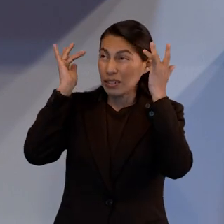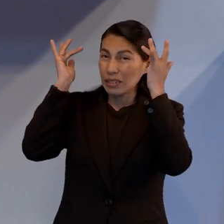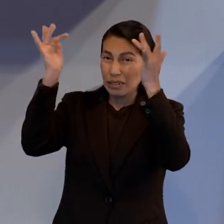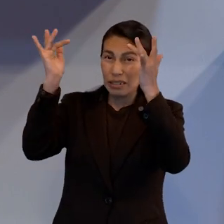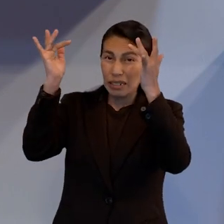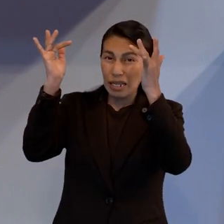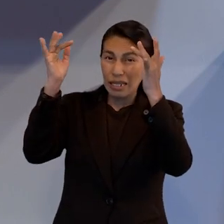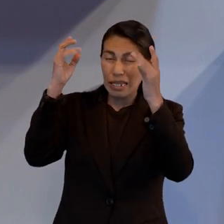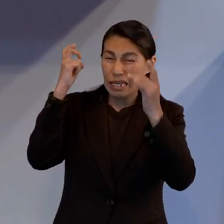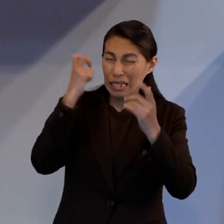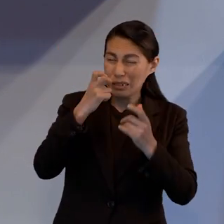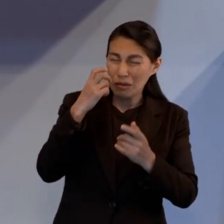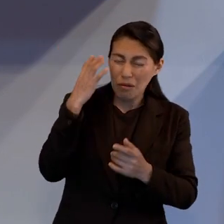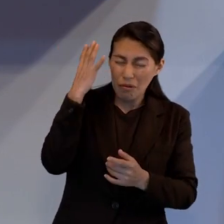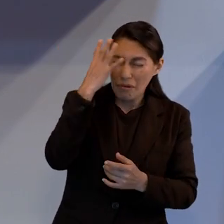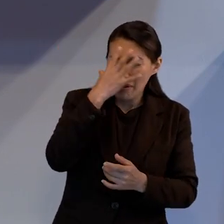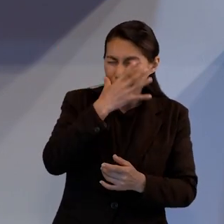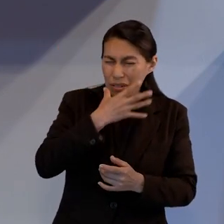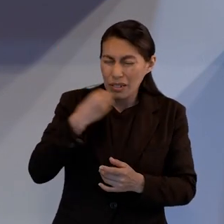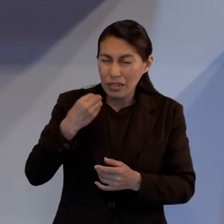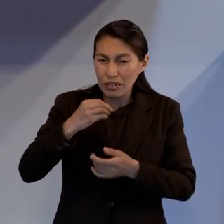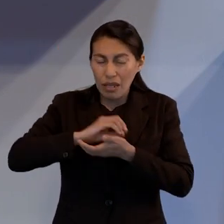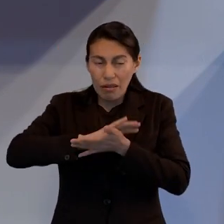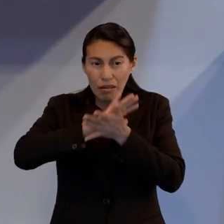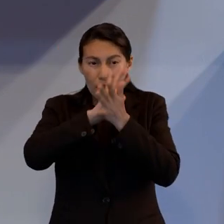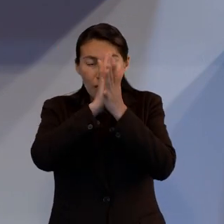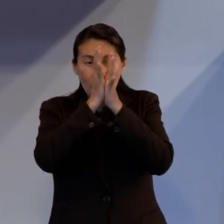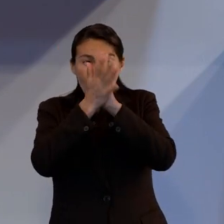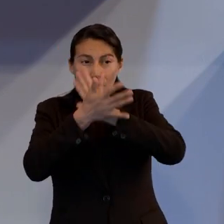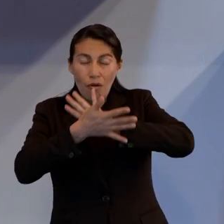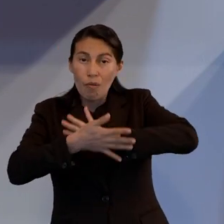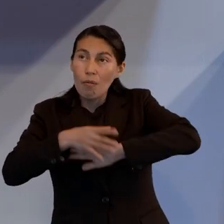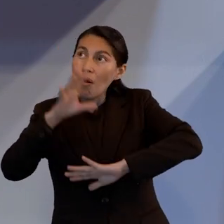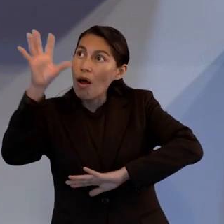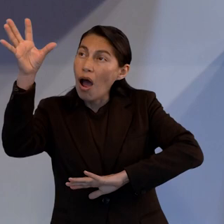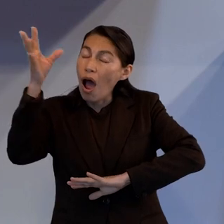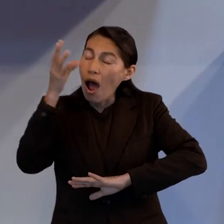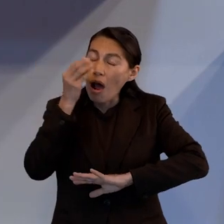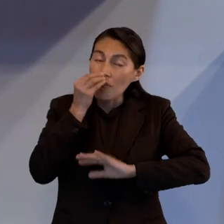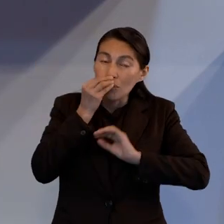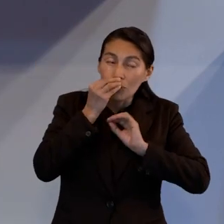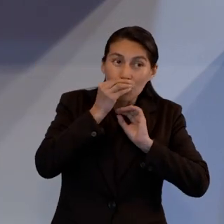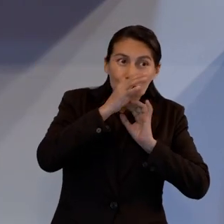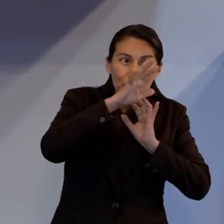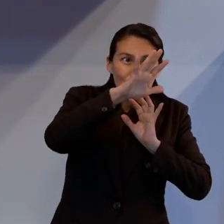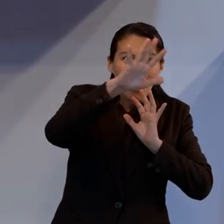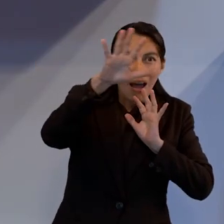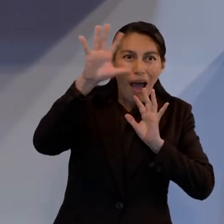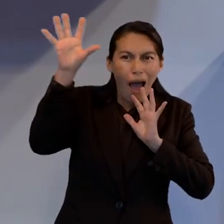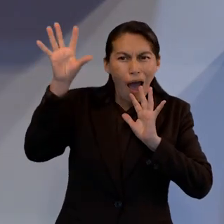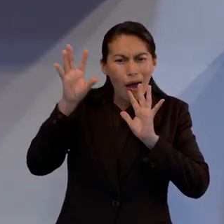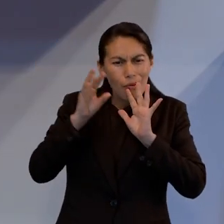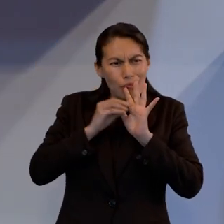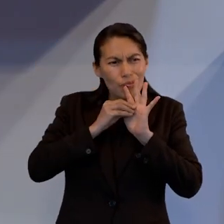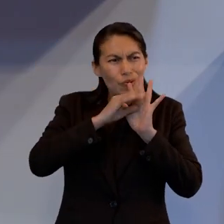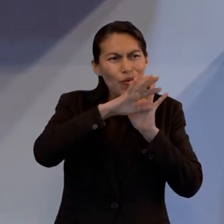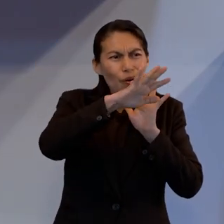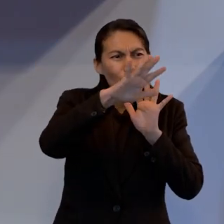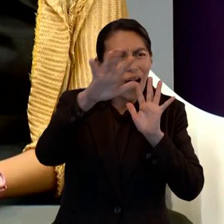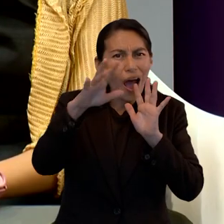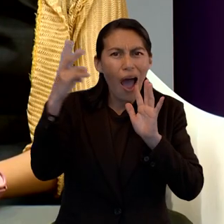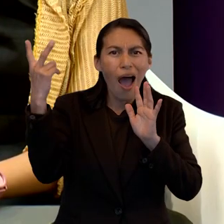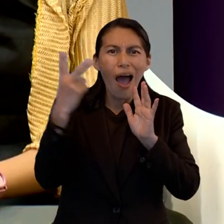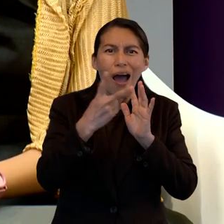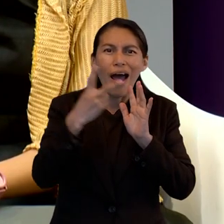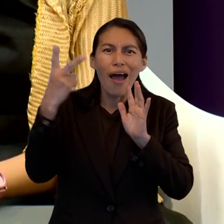santidad que lo había transformado brillaba en su rostro como el resplendor semejante